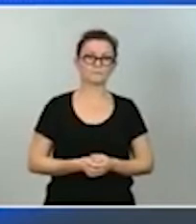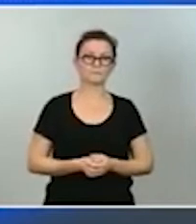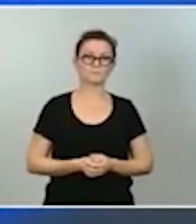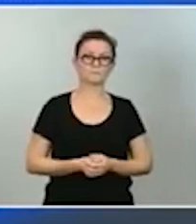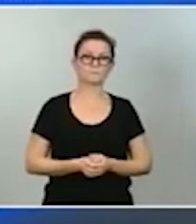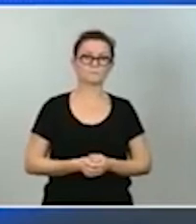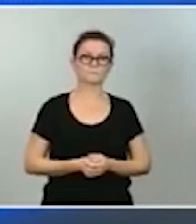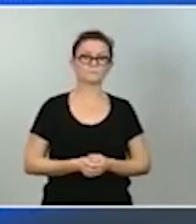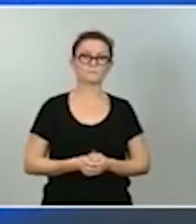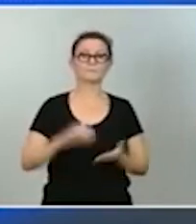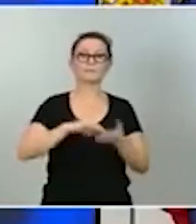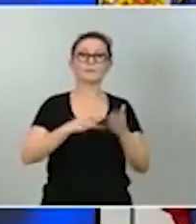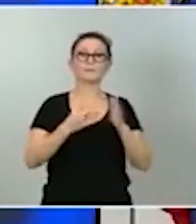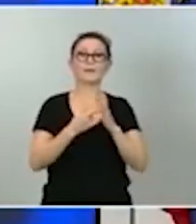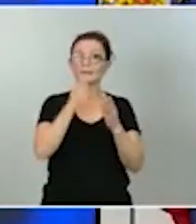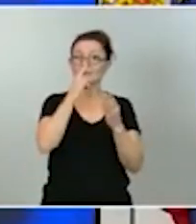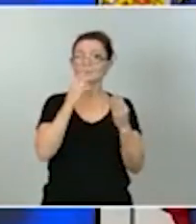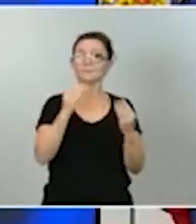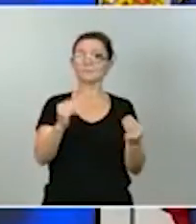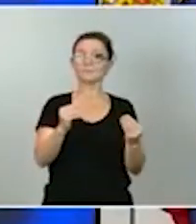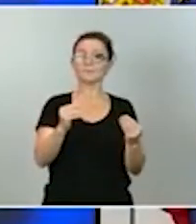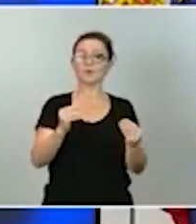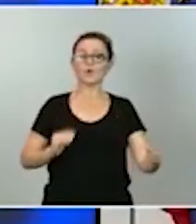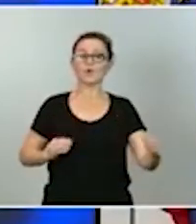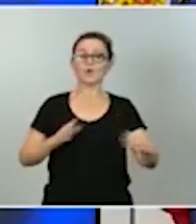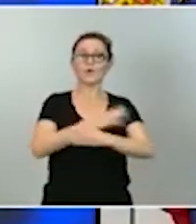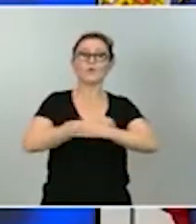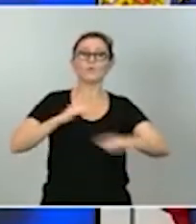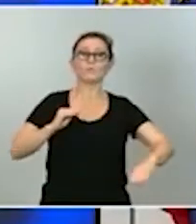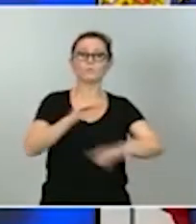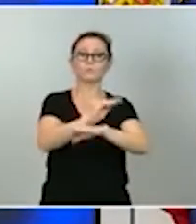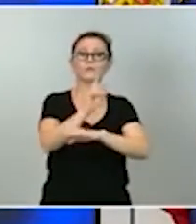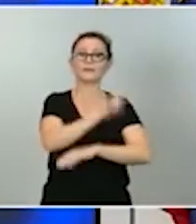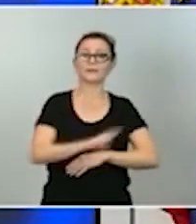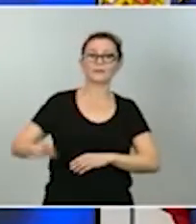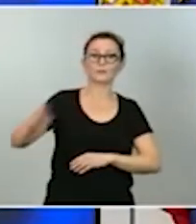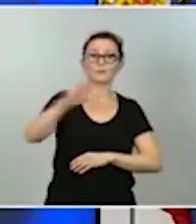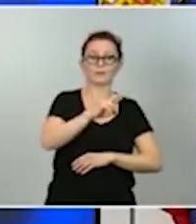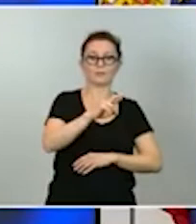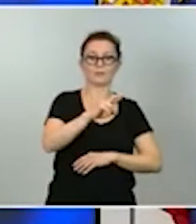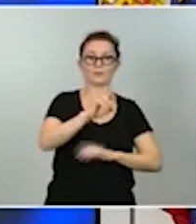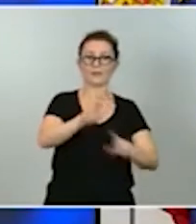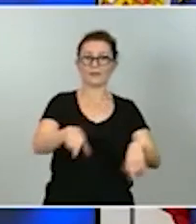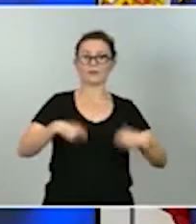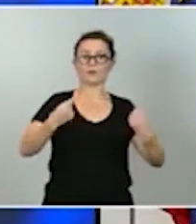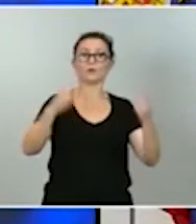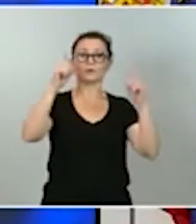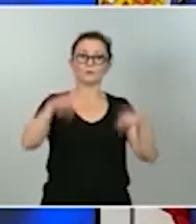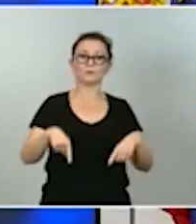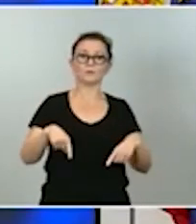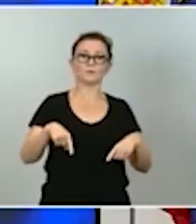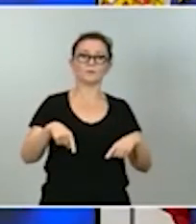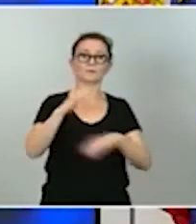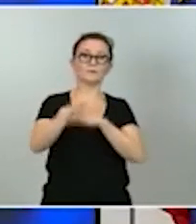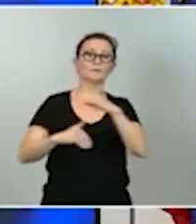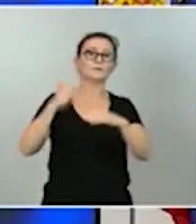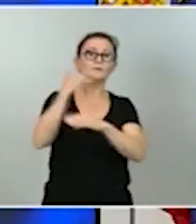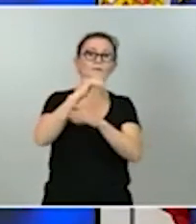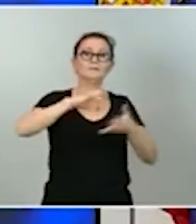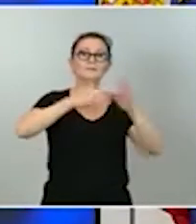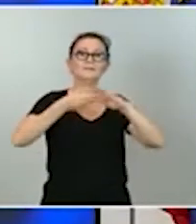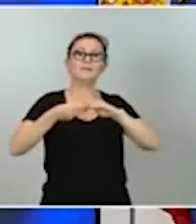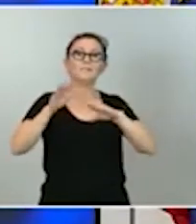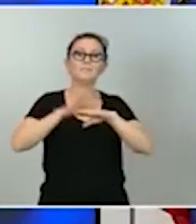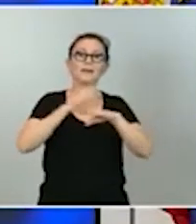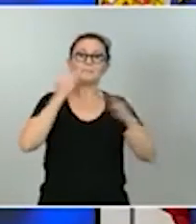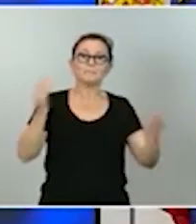plan prevé activar un fondo para la recuperación y la restauración ecológica y la resiliencia que permita movilizar estas inversiones verdes